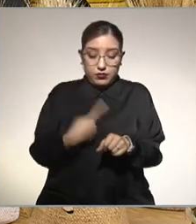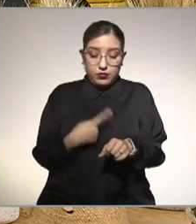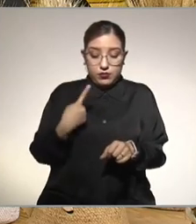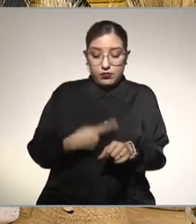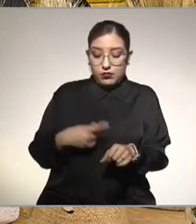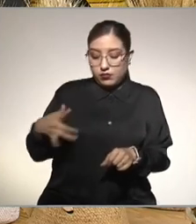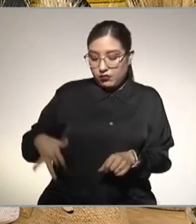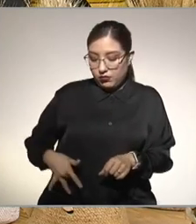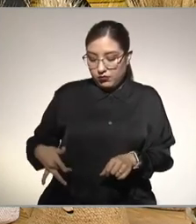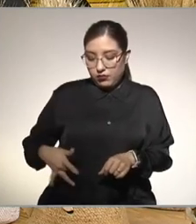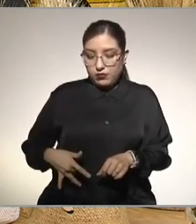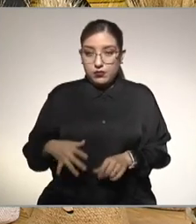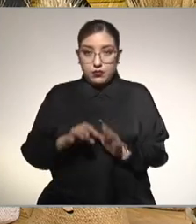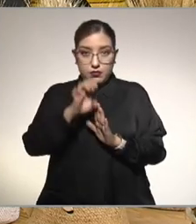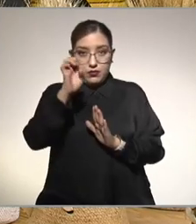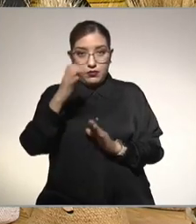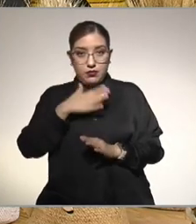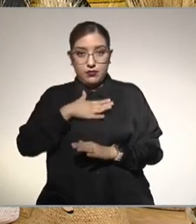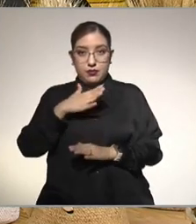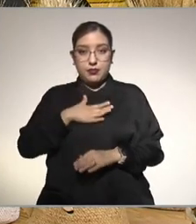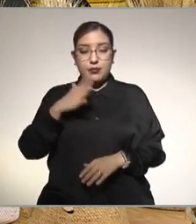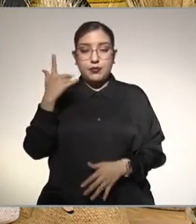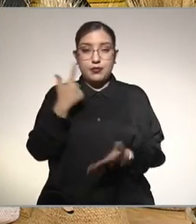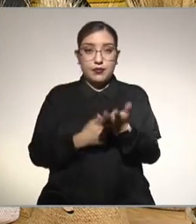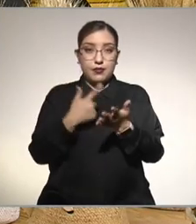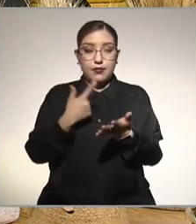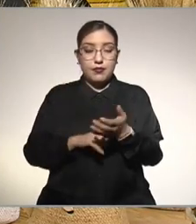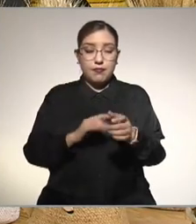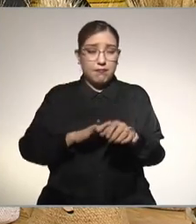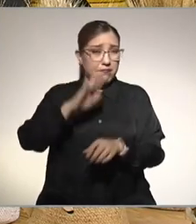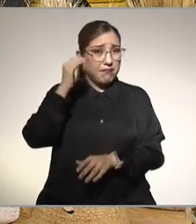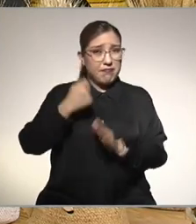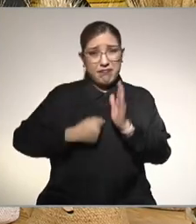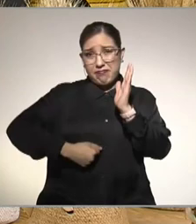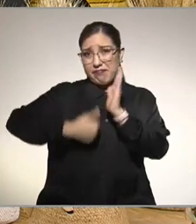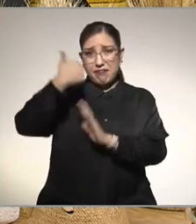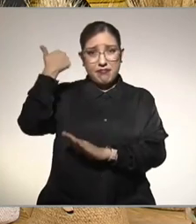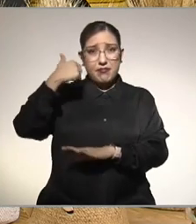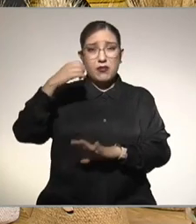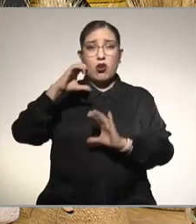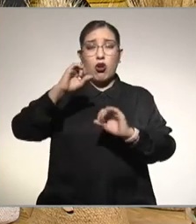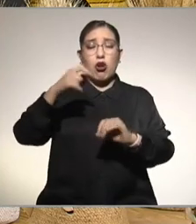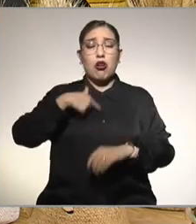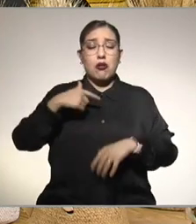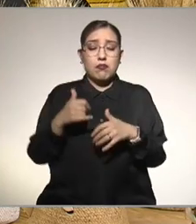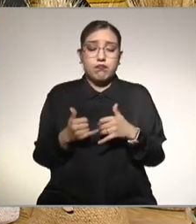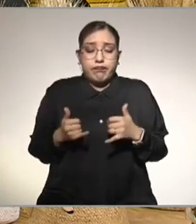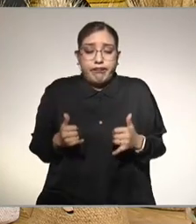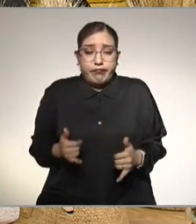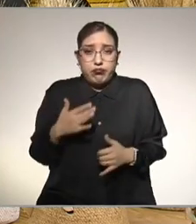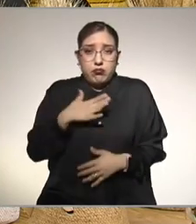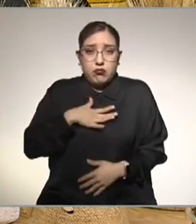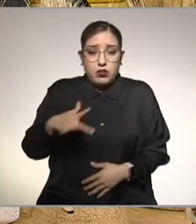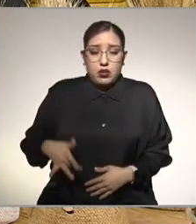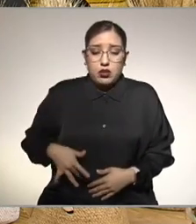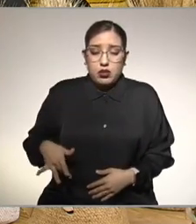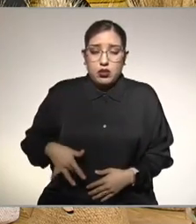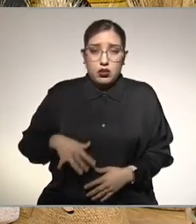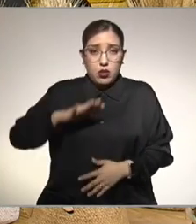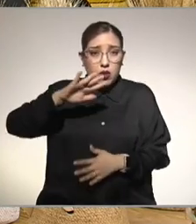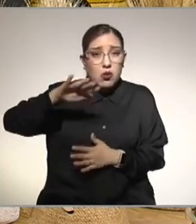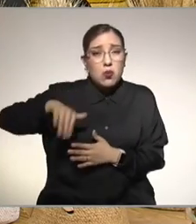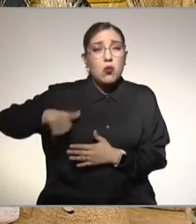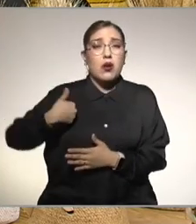alcohólica. ¿Yo tengo grasas elevadas o tengo sobrepeso tengo obesidad y entonces mi hígado empieza a guardar grasa? Sí,